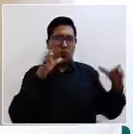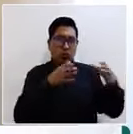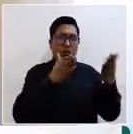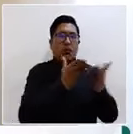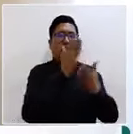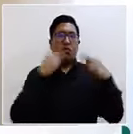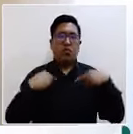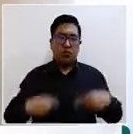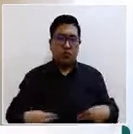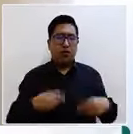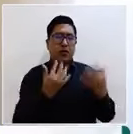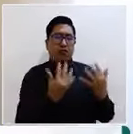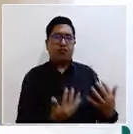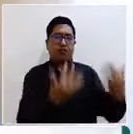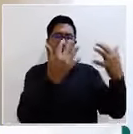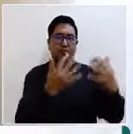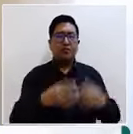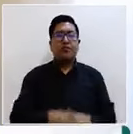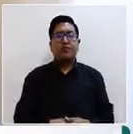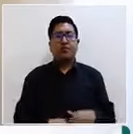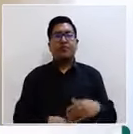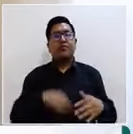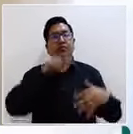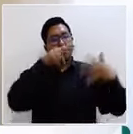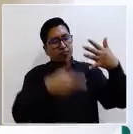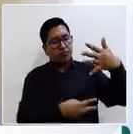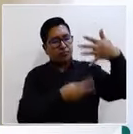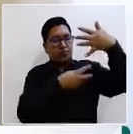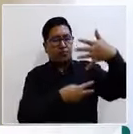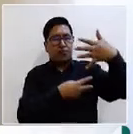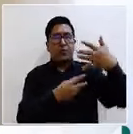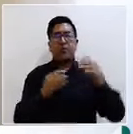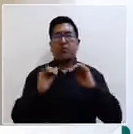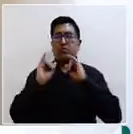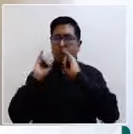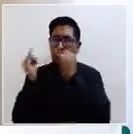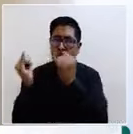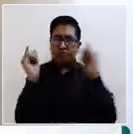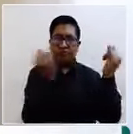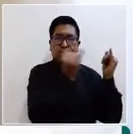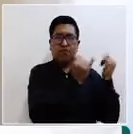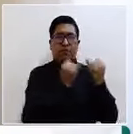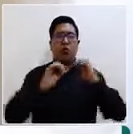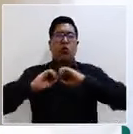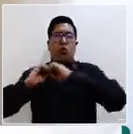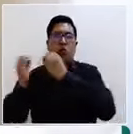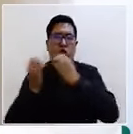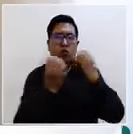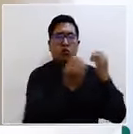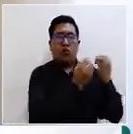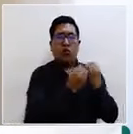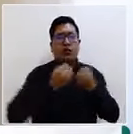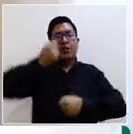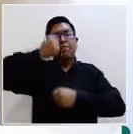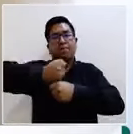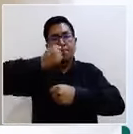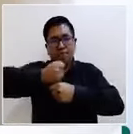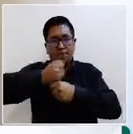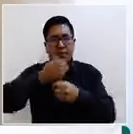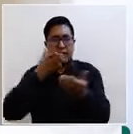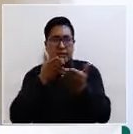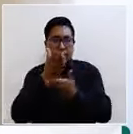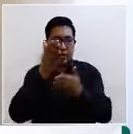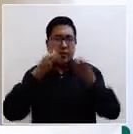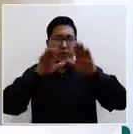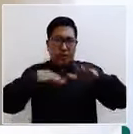Plurinacional de Bolivia, como también a las instituciones y organizaciones que trabajan la temática de la niñez y adolescencia, como también a